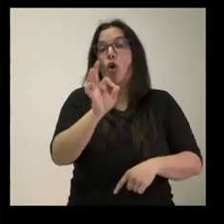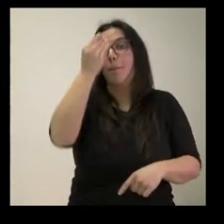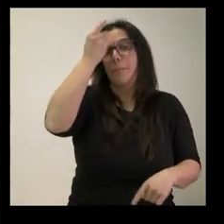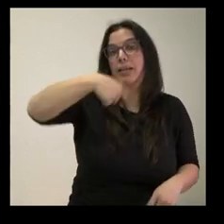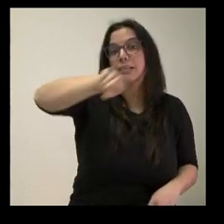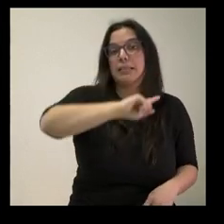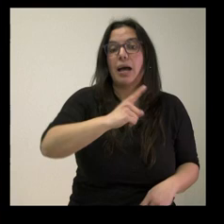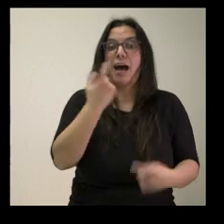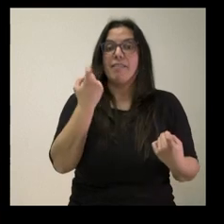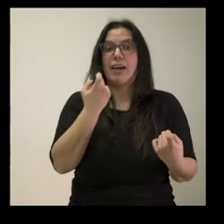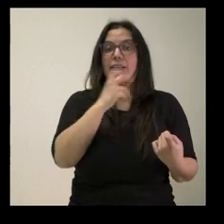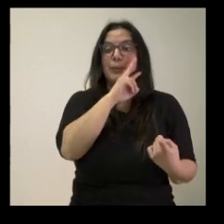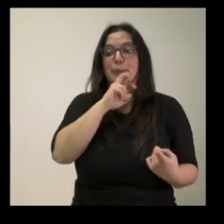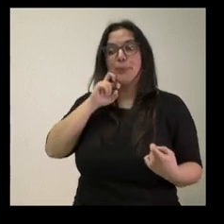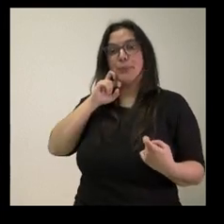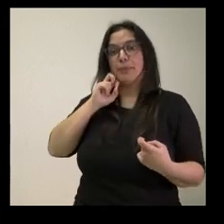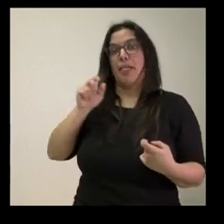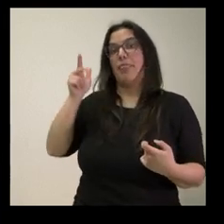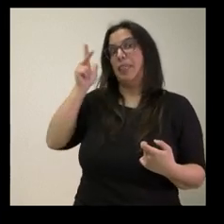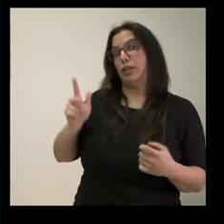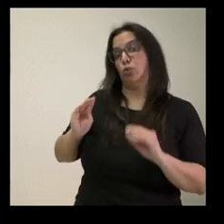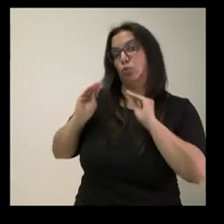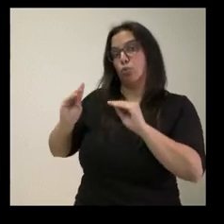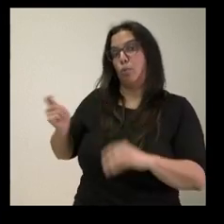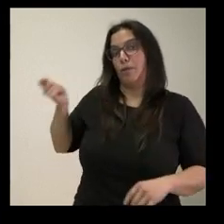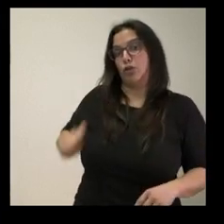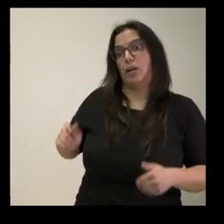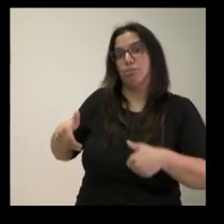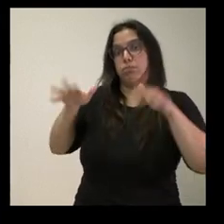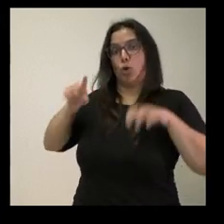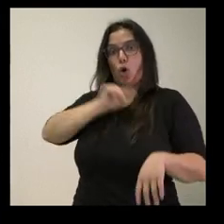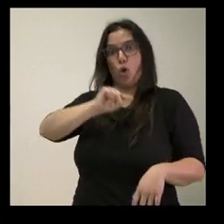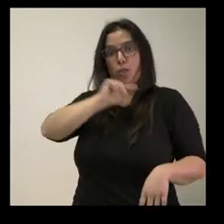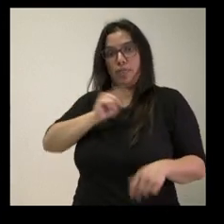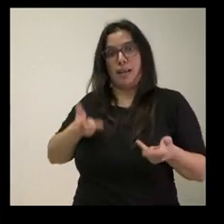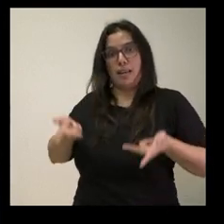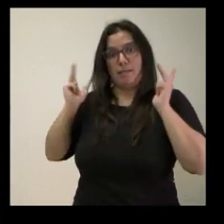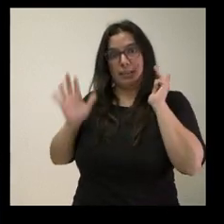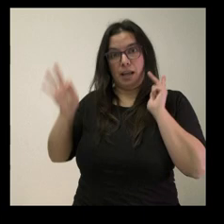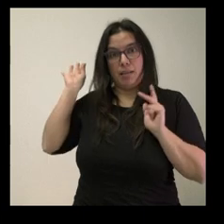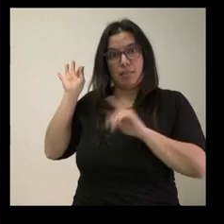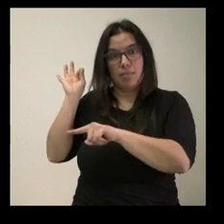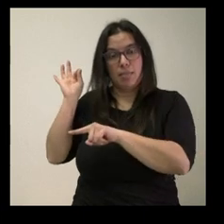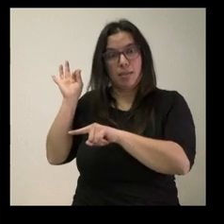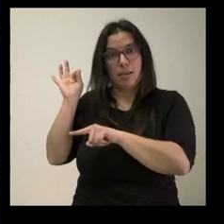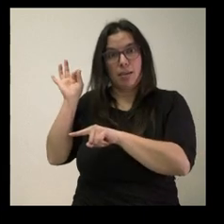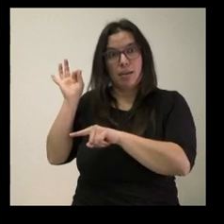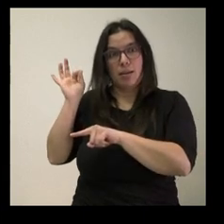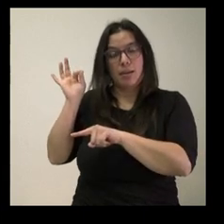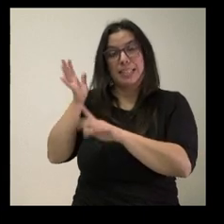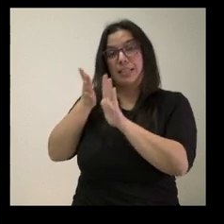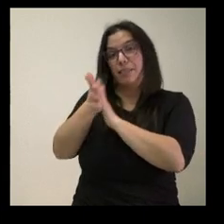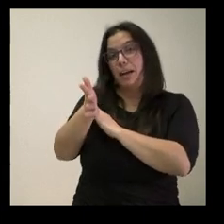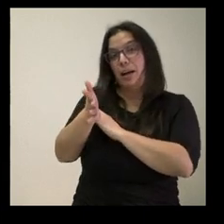necesita velar porque se respete ese ejercicio a la libertad de objeción de conciencia es porque